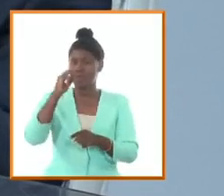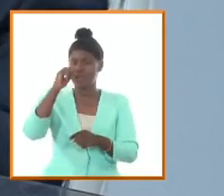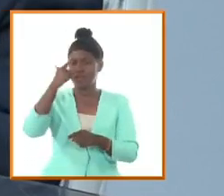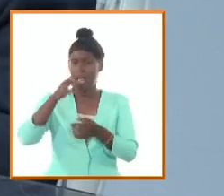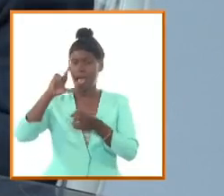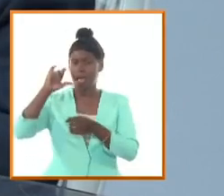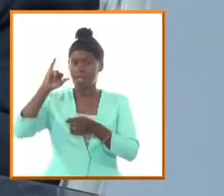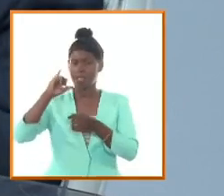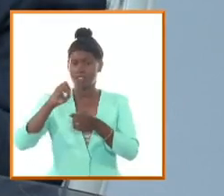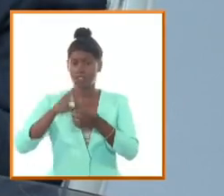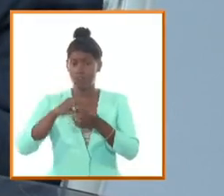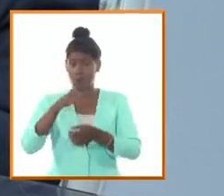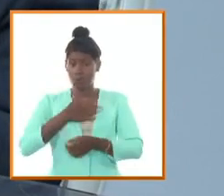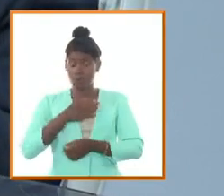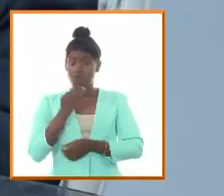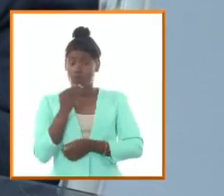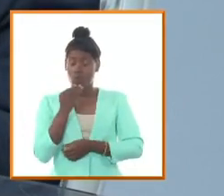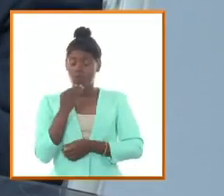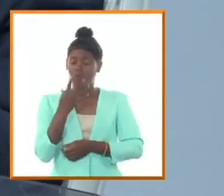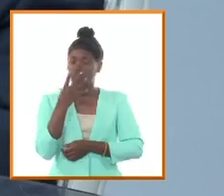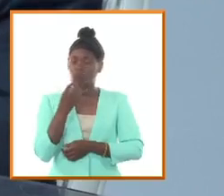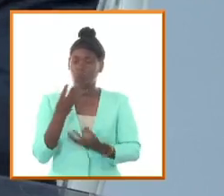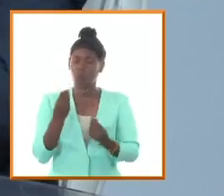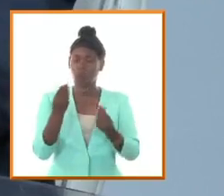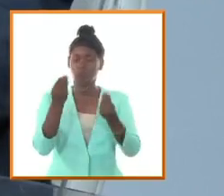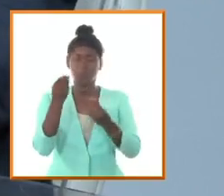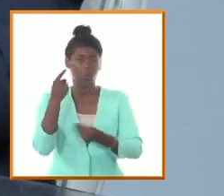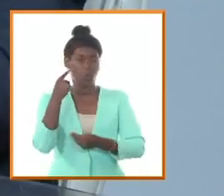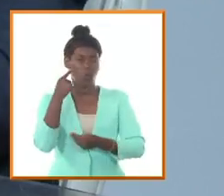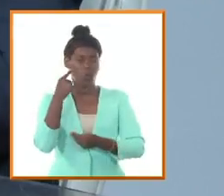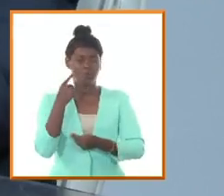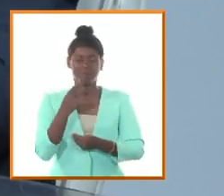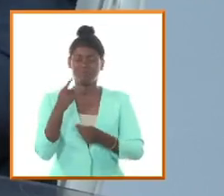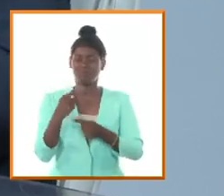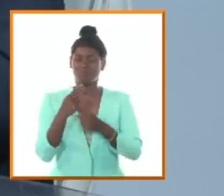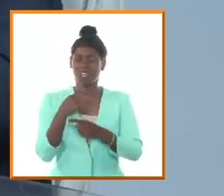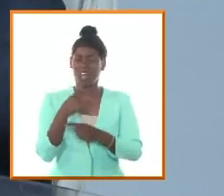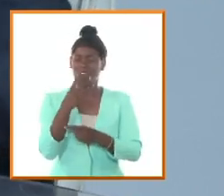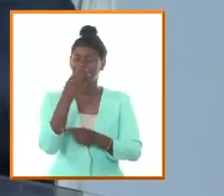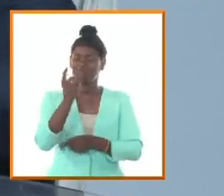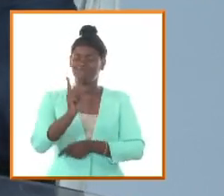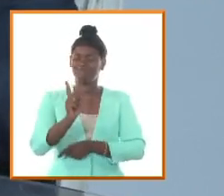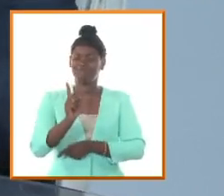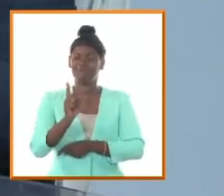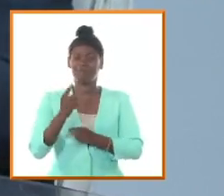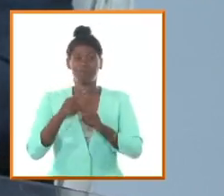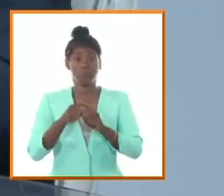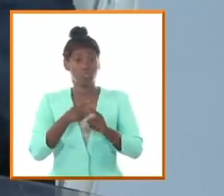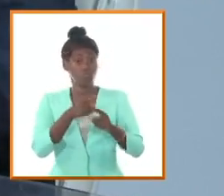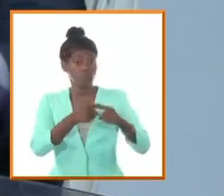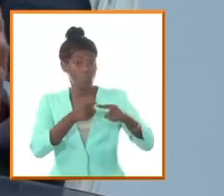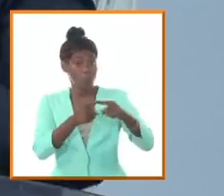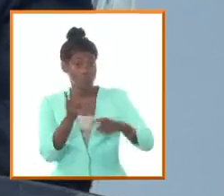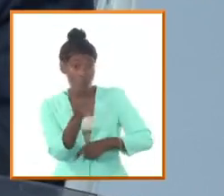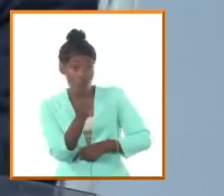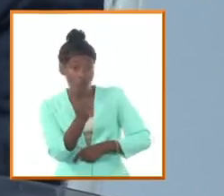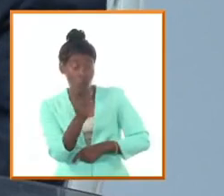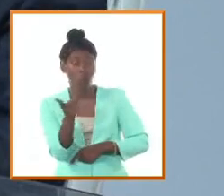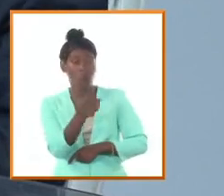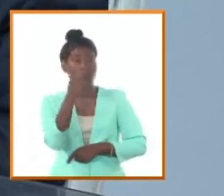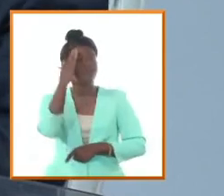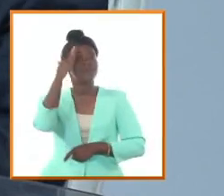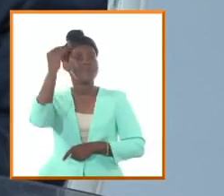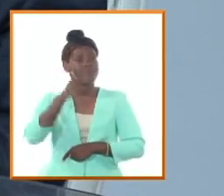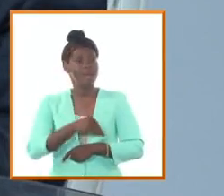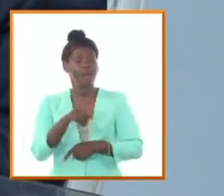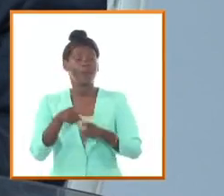Piña eran músicos los dos Emilio es uno de los que rescata la partitura del himno de Bayamo cuando se pierde después de